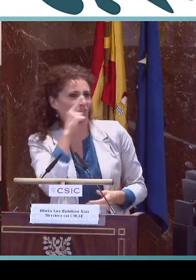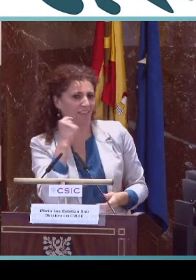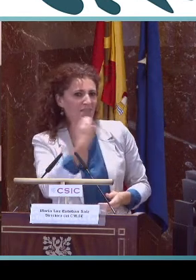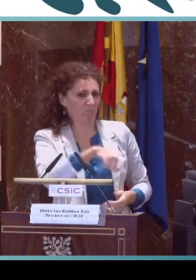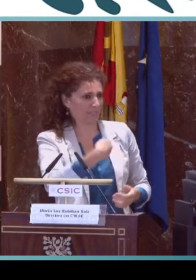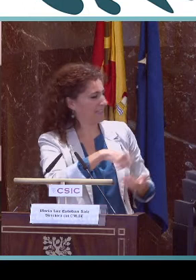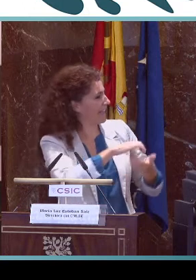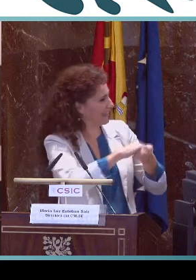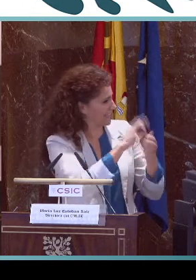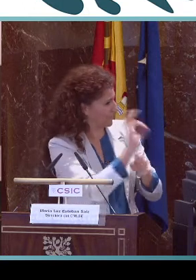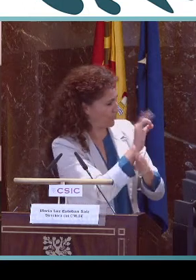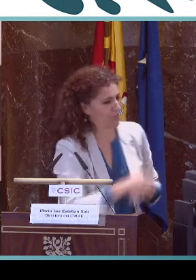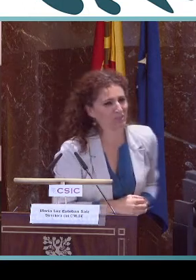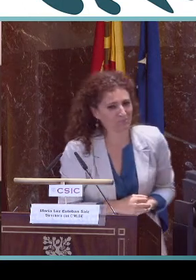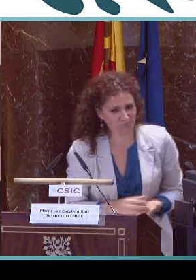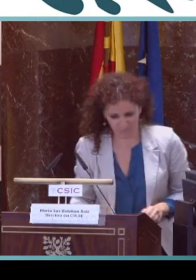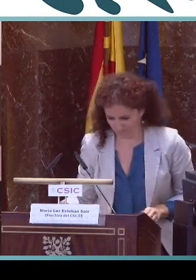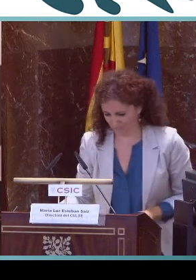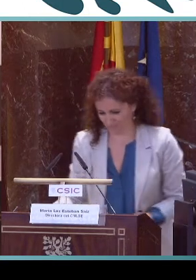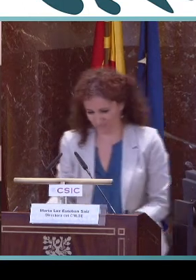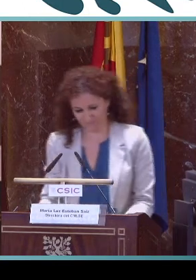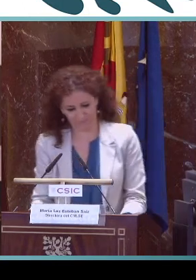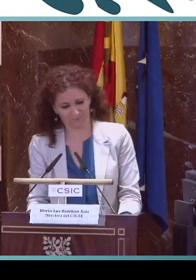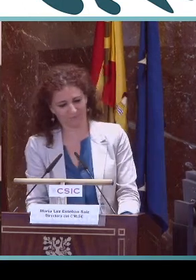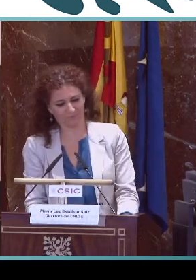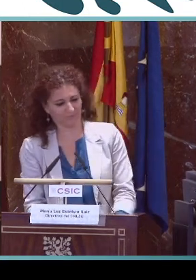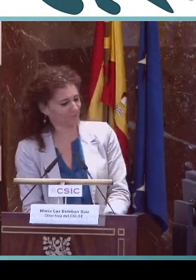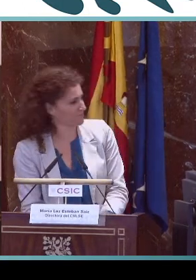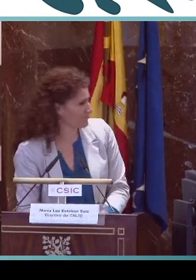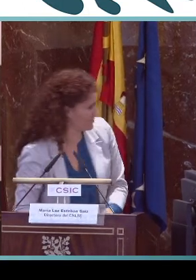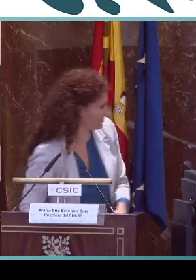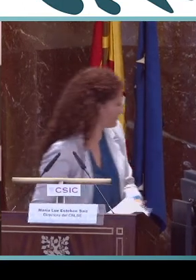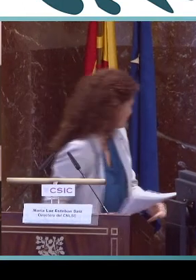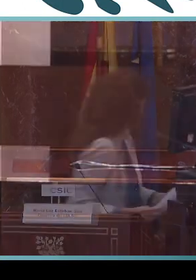Le cedo la palabra a Concha Díaz, presidenta de la CNSI y de su fundación.